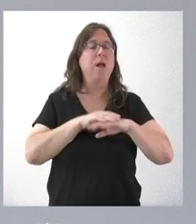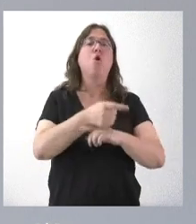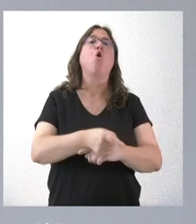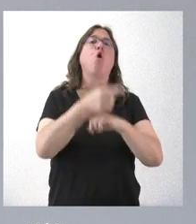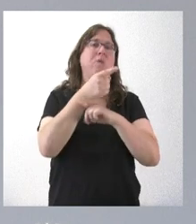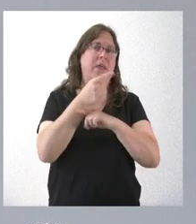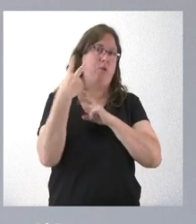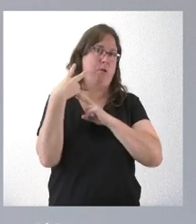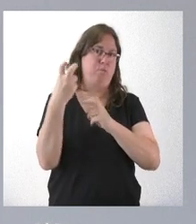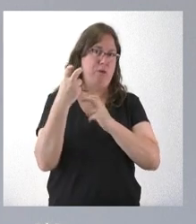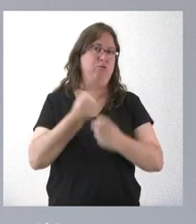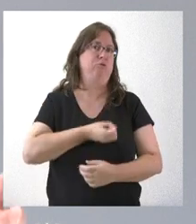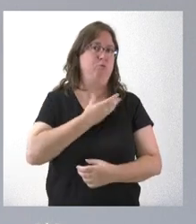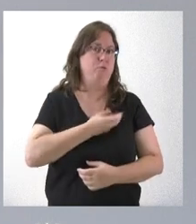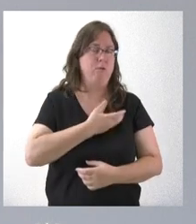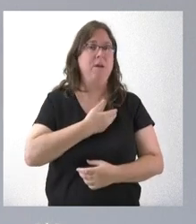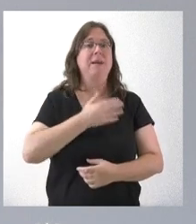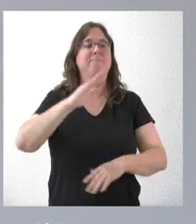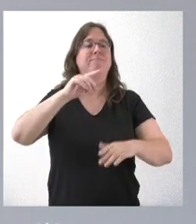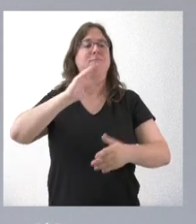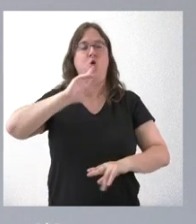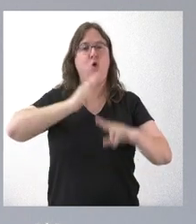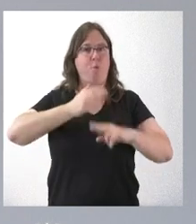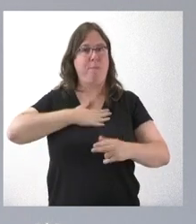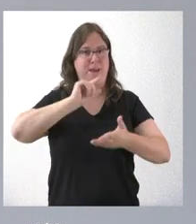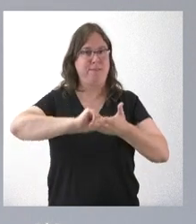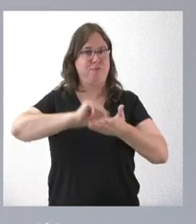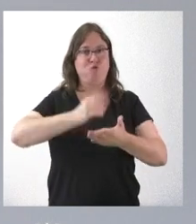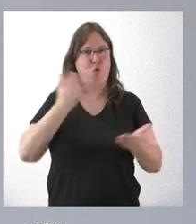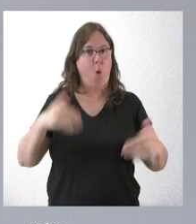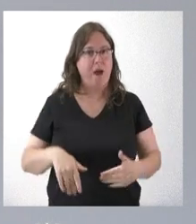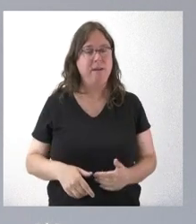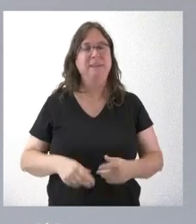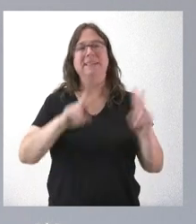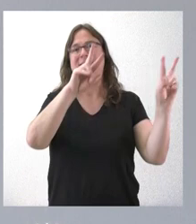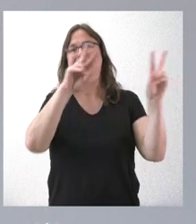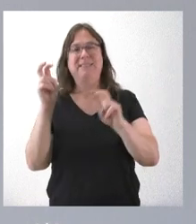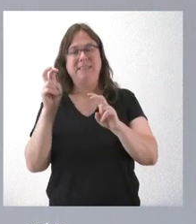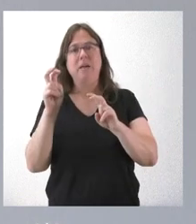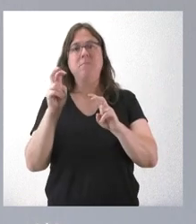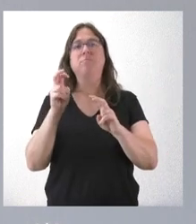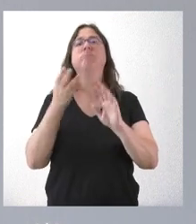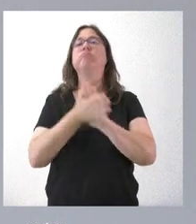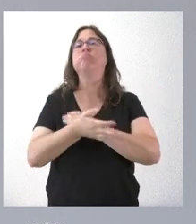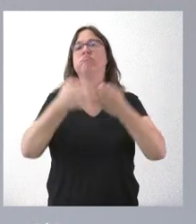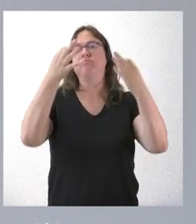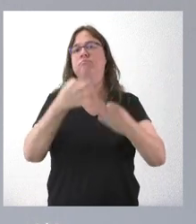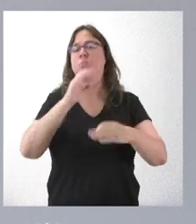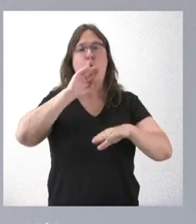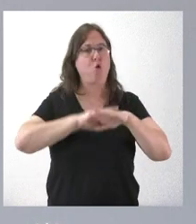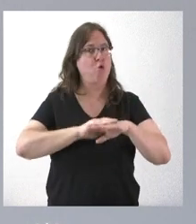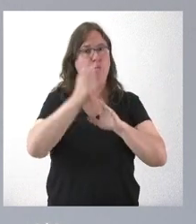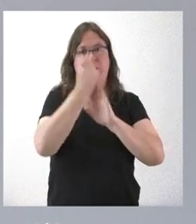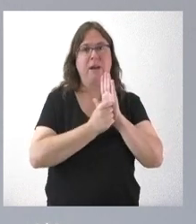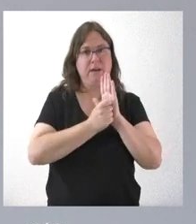tributarias y de seguridad social, no ser titular del contrato y otra serie de cuestiones que, por tanto, formalmente no cumplen los